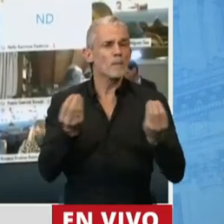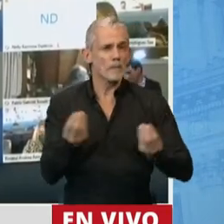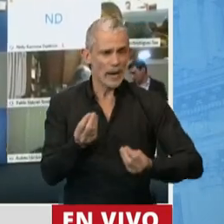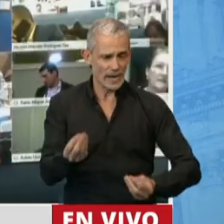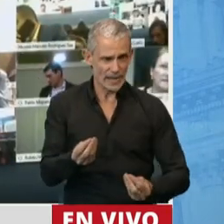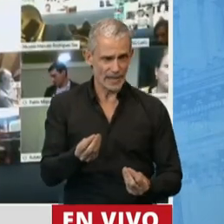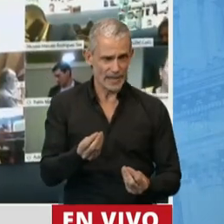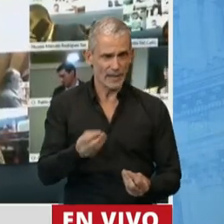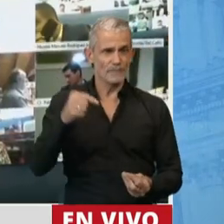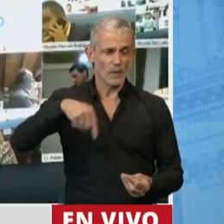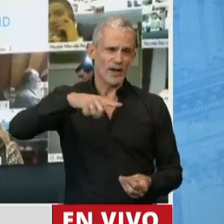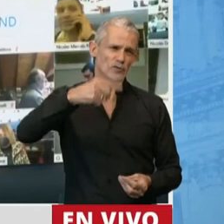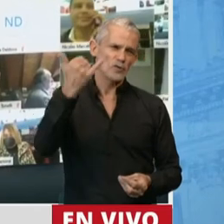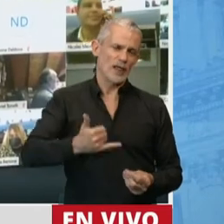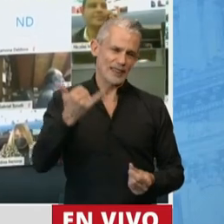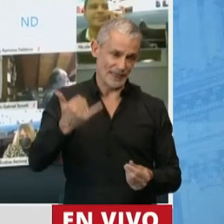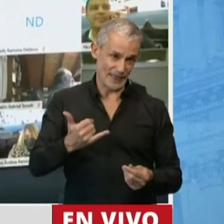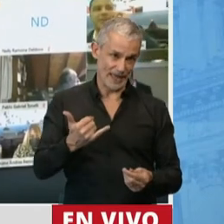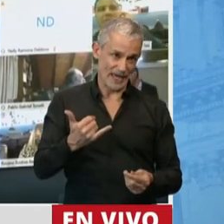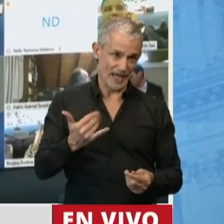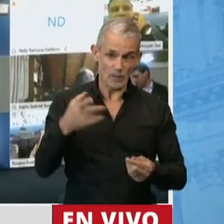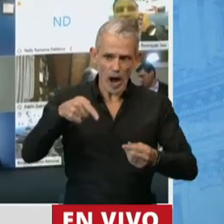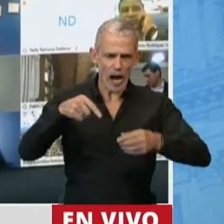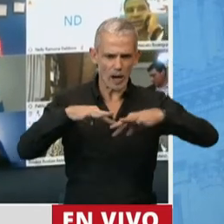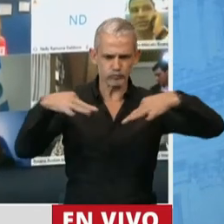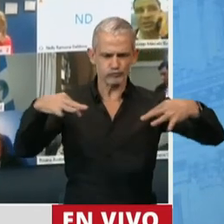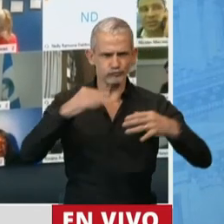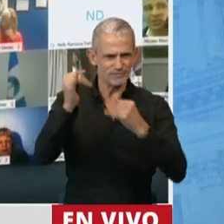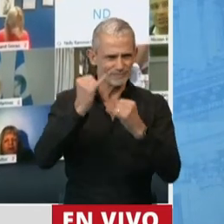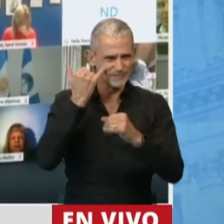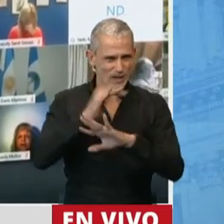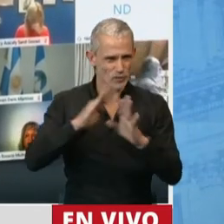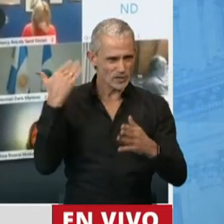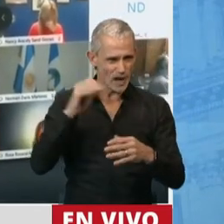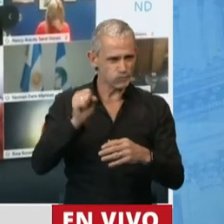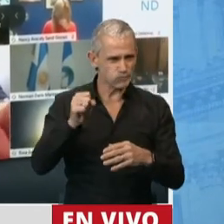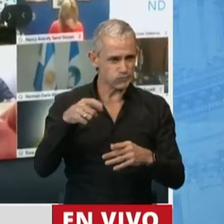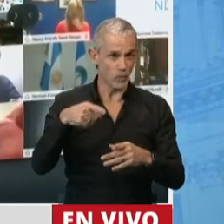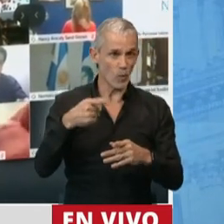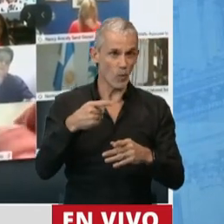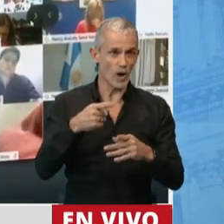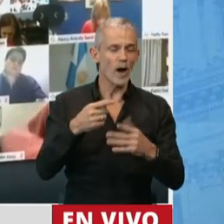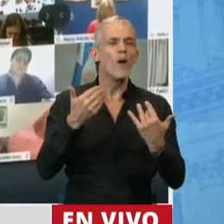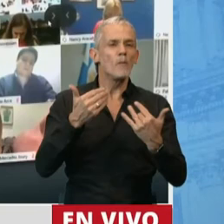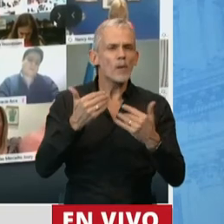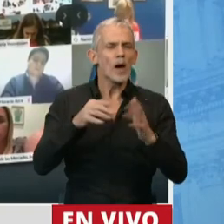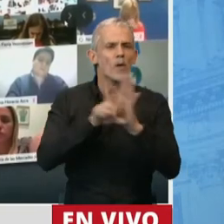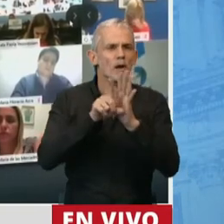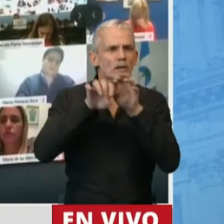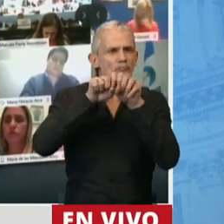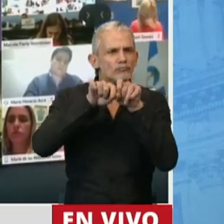tengamos, como aquí se explicó también, un alcance mayor